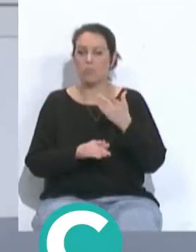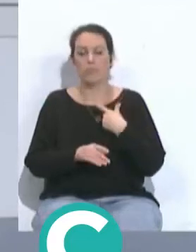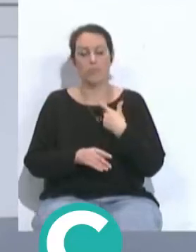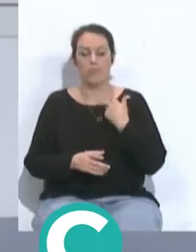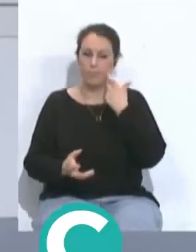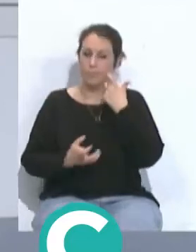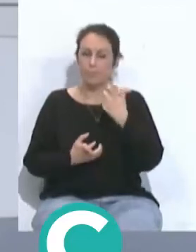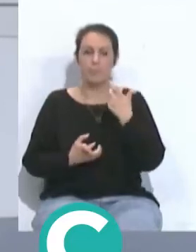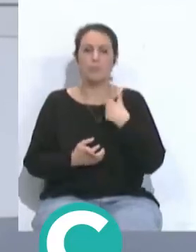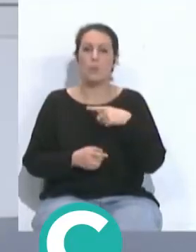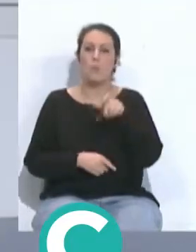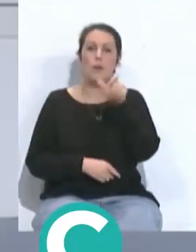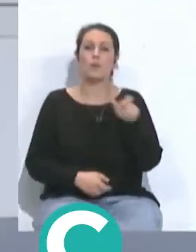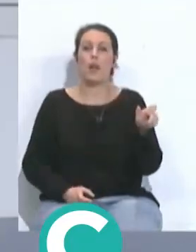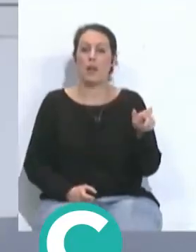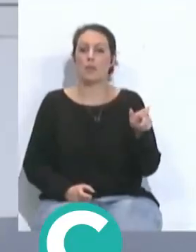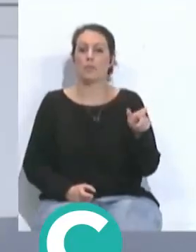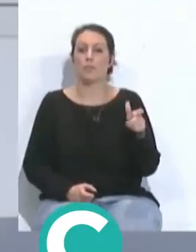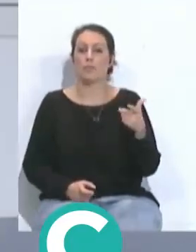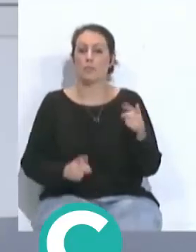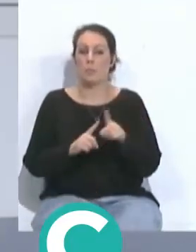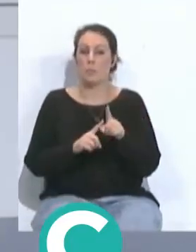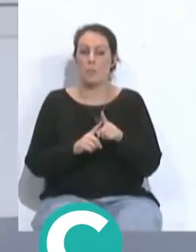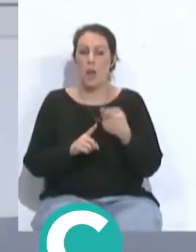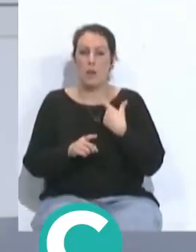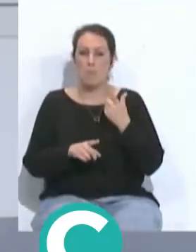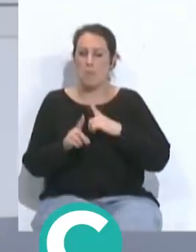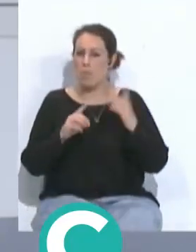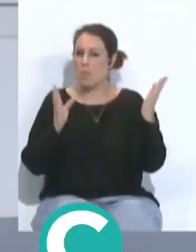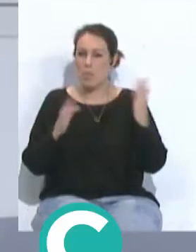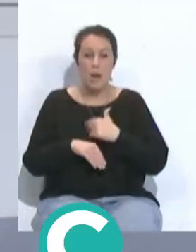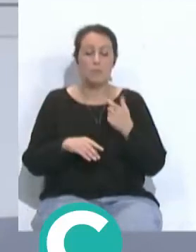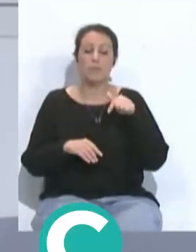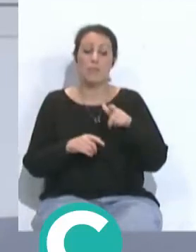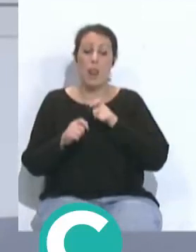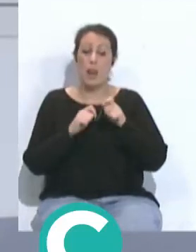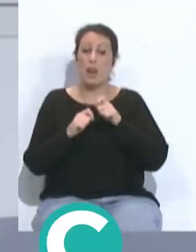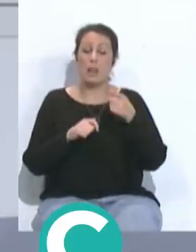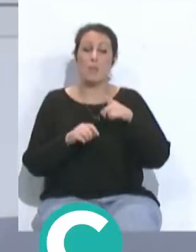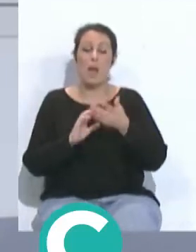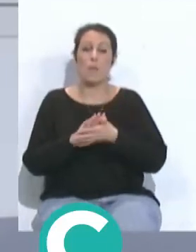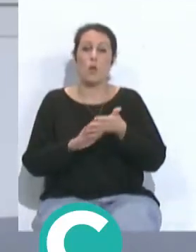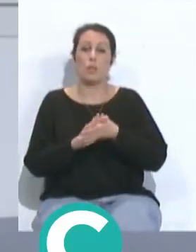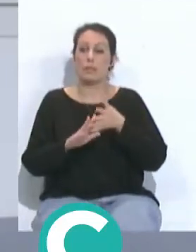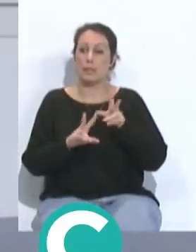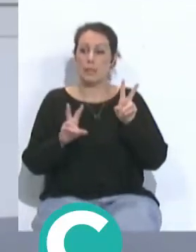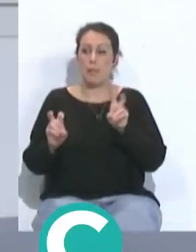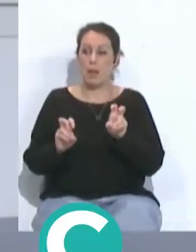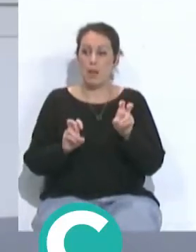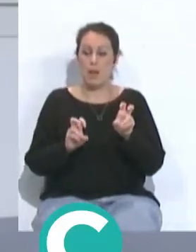una persona que no tiene exabrutos y muchísimo menos y luego en esta rueda de prensa también habló del tema del